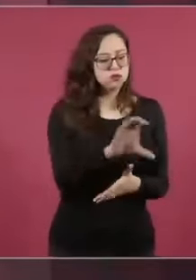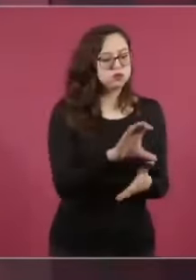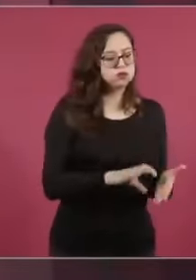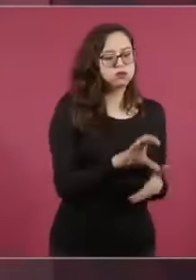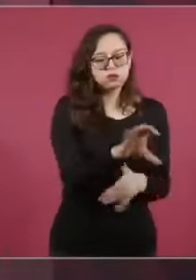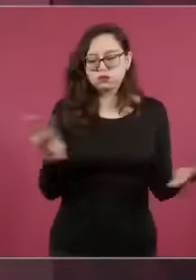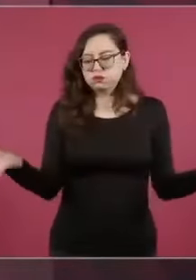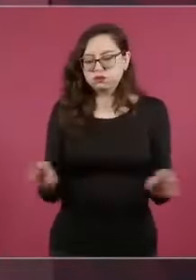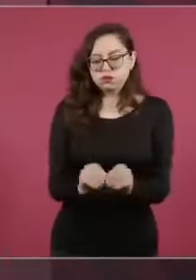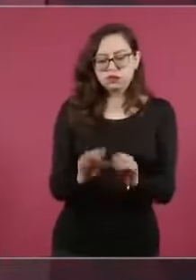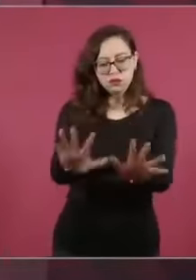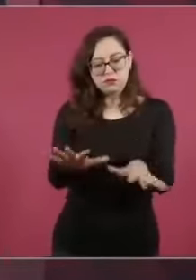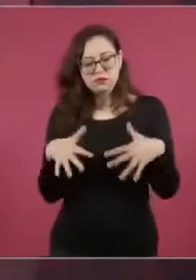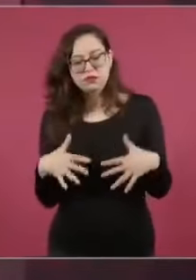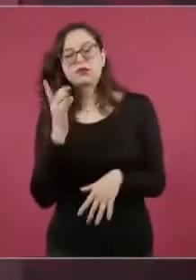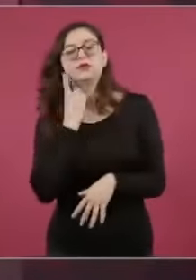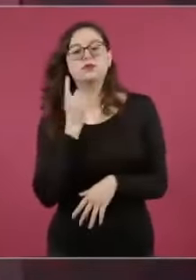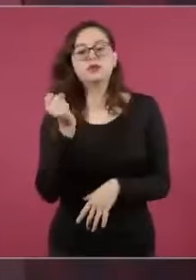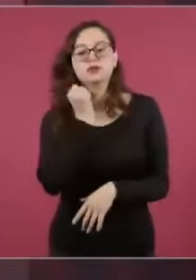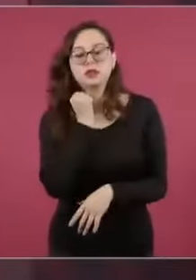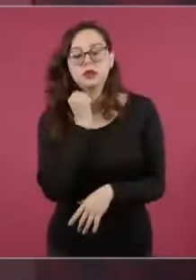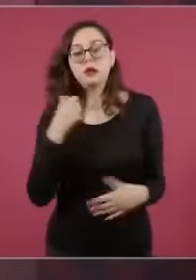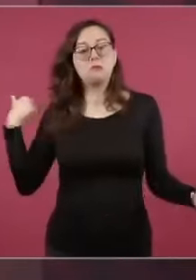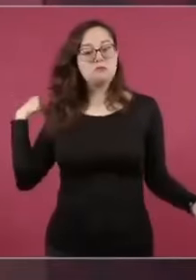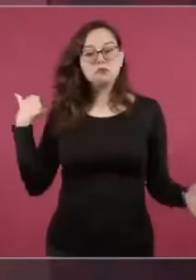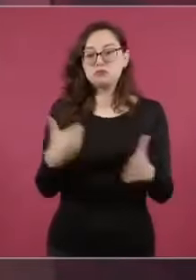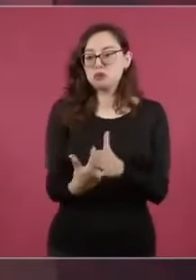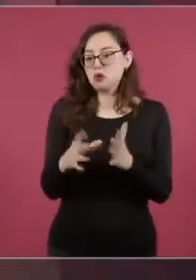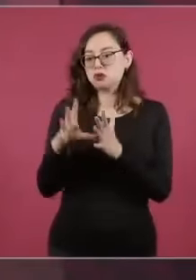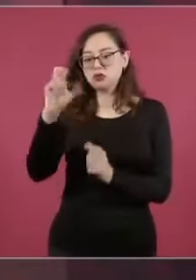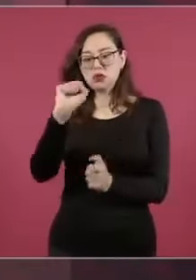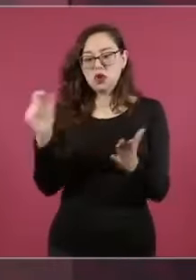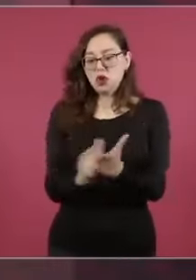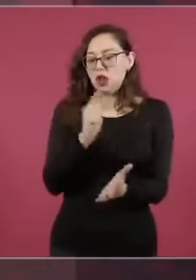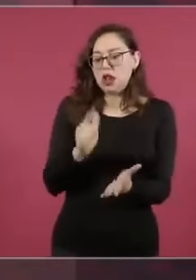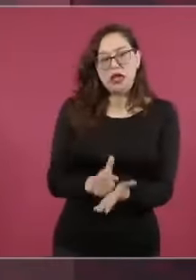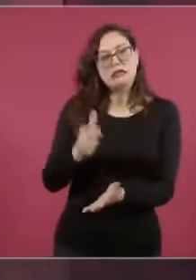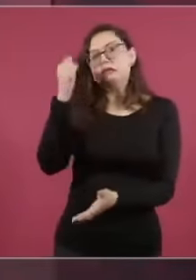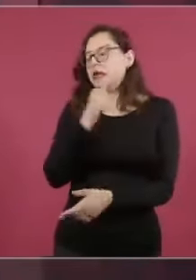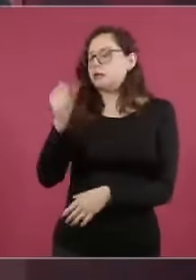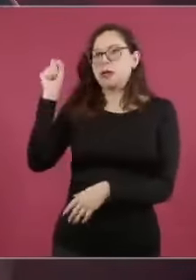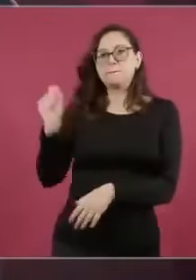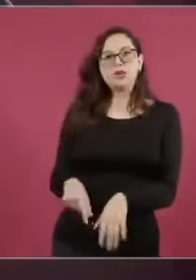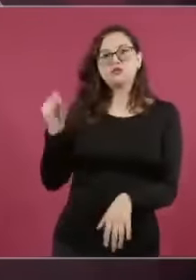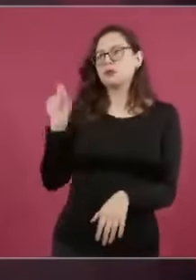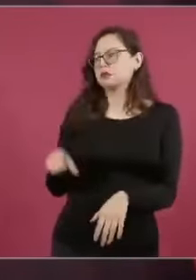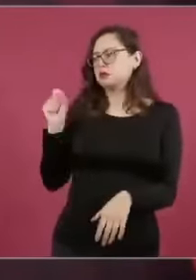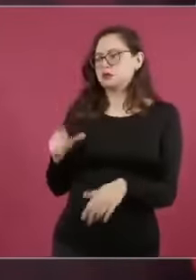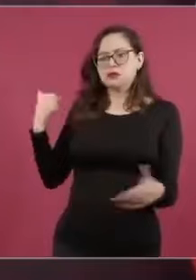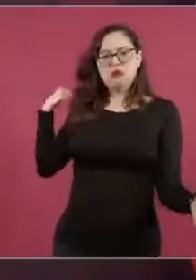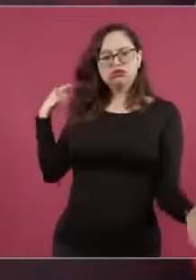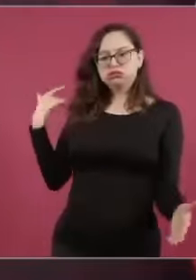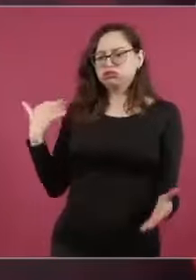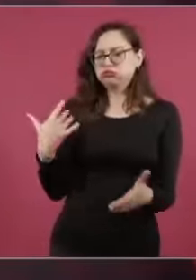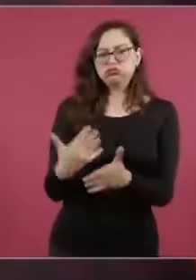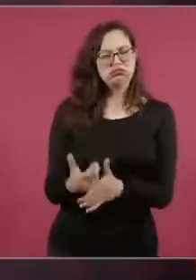primero no me vengan con que la ley es la ley ahora no le parece lo que está tratando de hacer la oposición por cierto